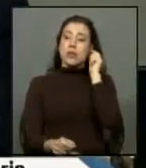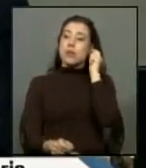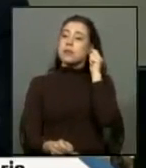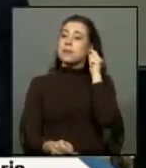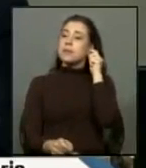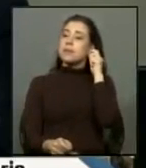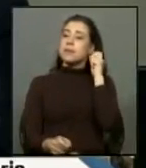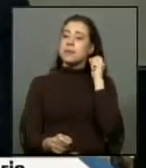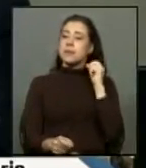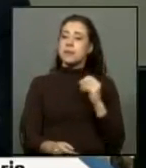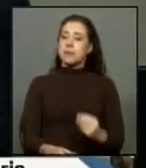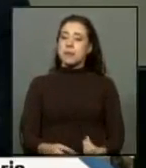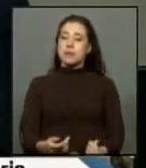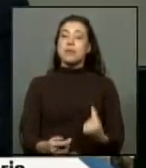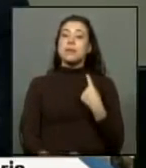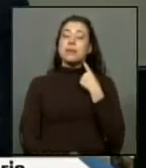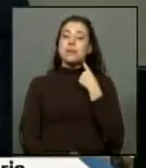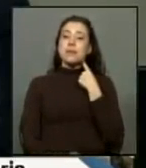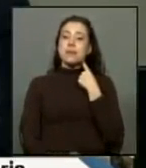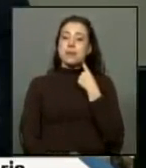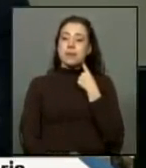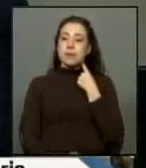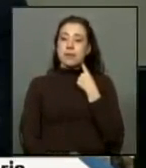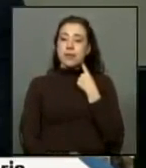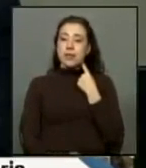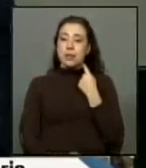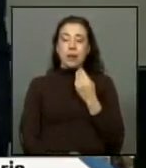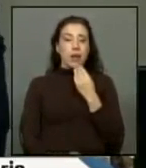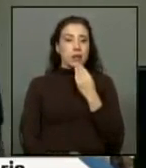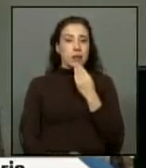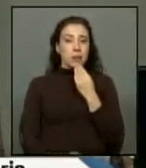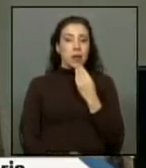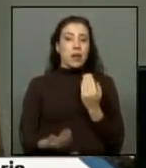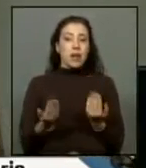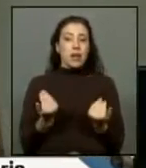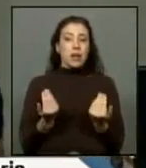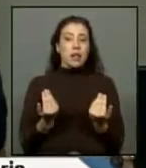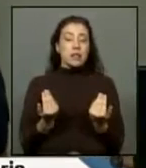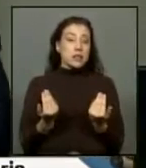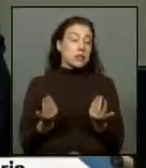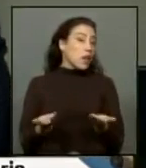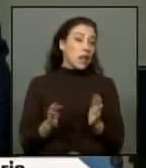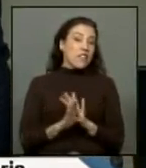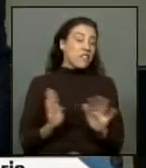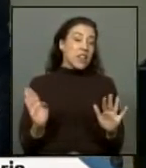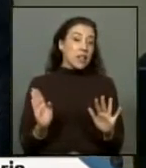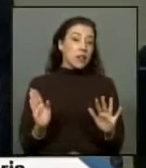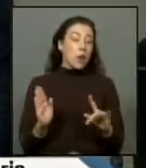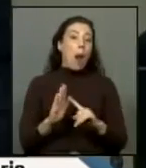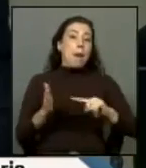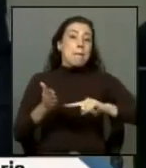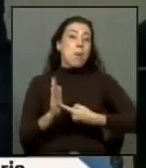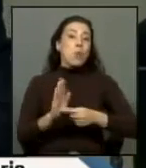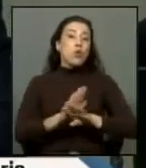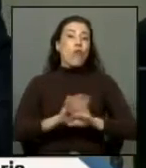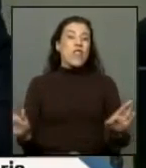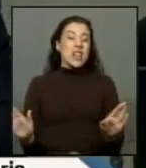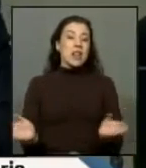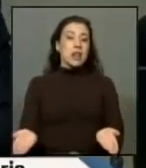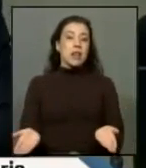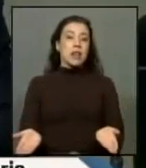que las víctimas obviamente también necesitan que se ponga punto final pero el Estado también necesita poner en orden